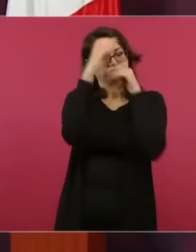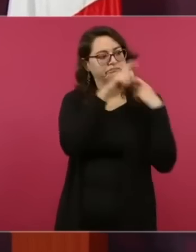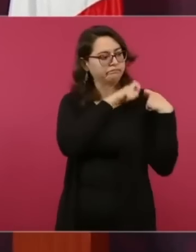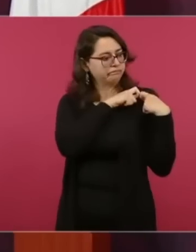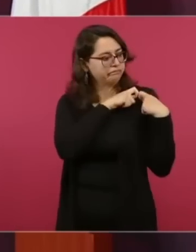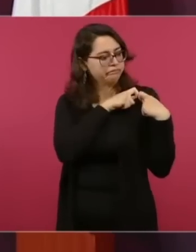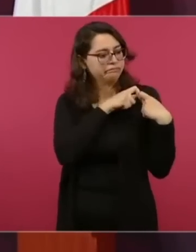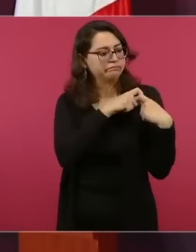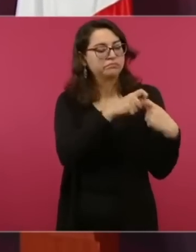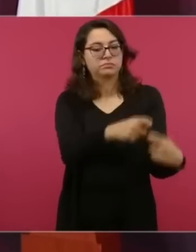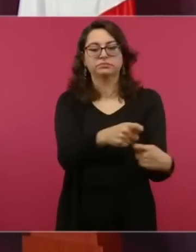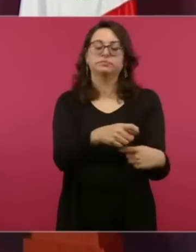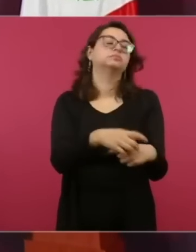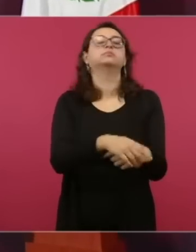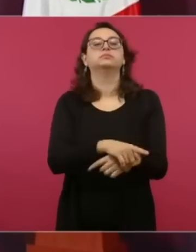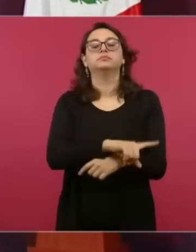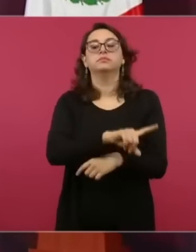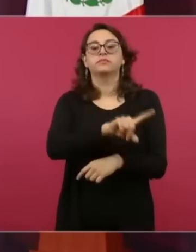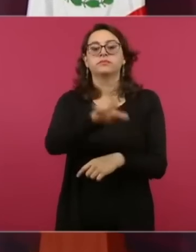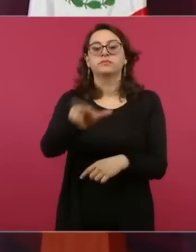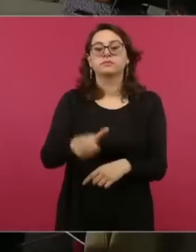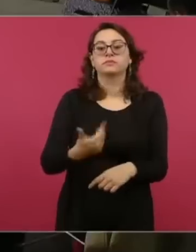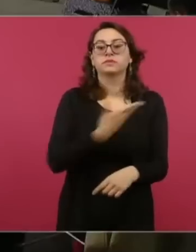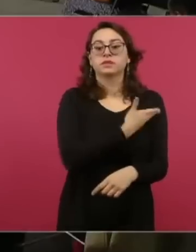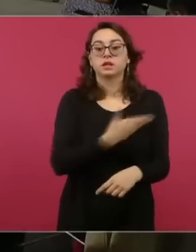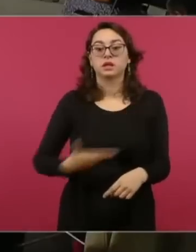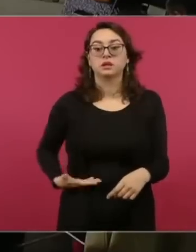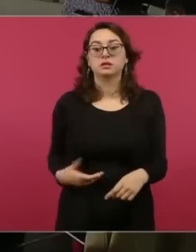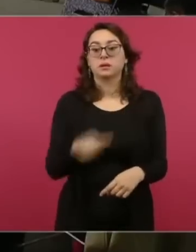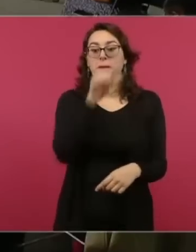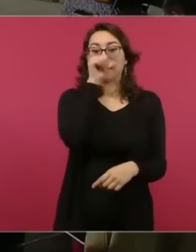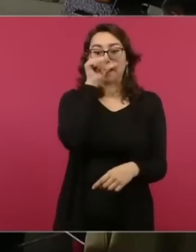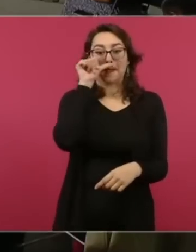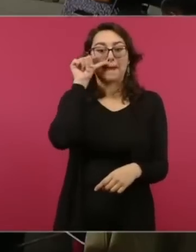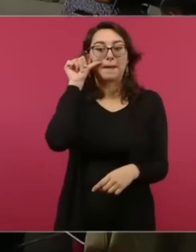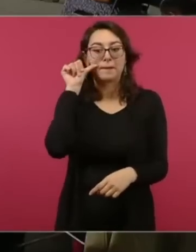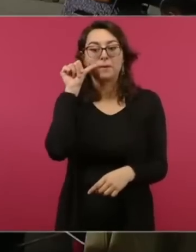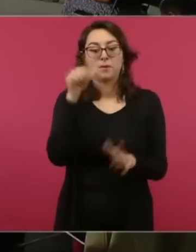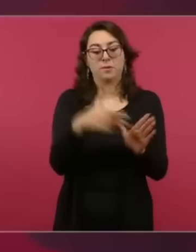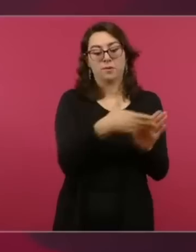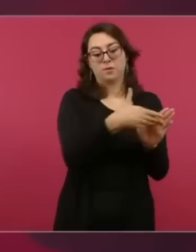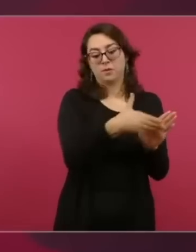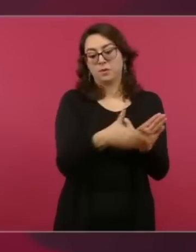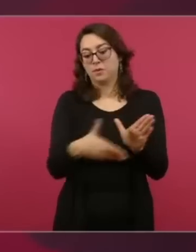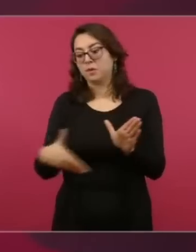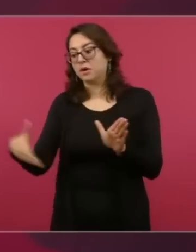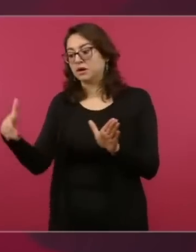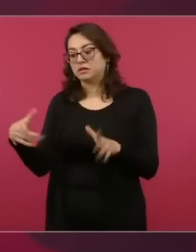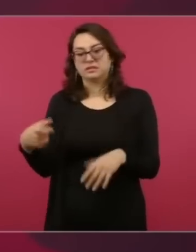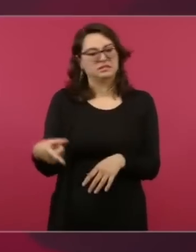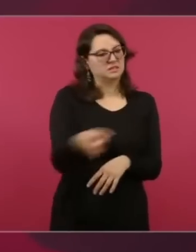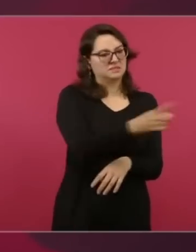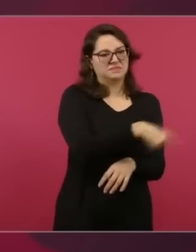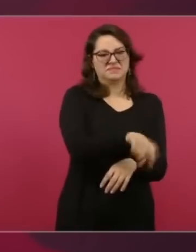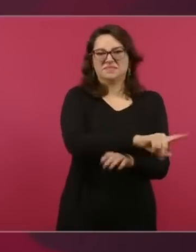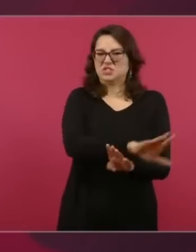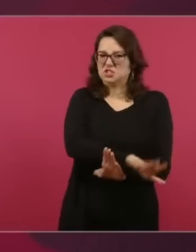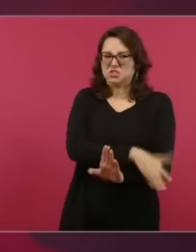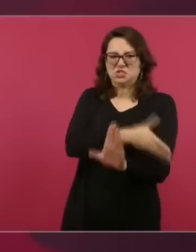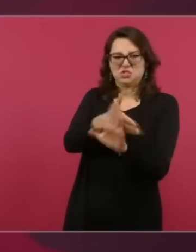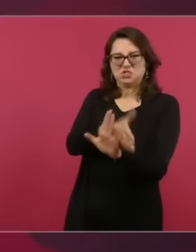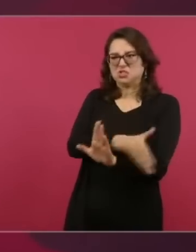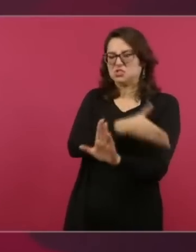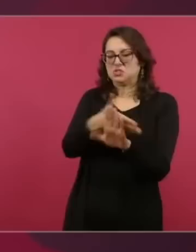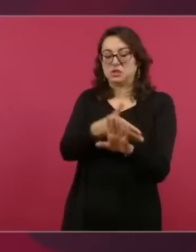del presidente Juárez, durante la República Restaurada y del presidente